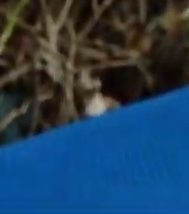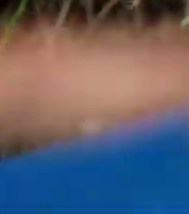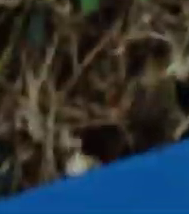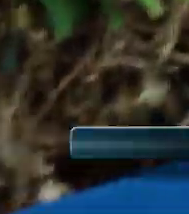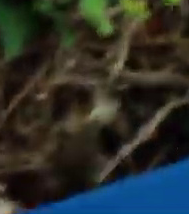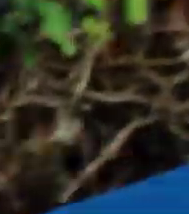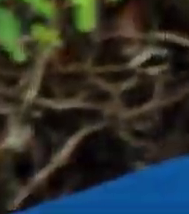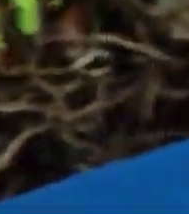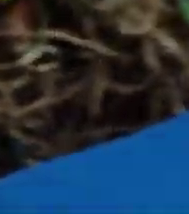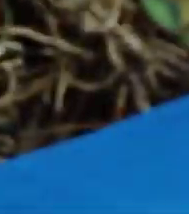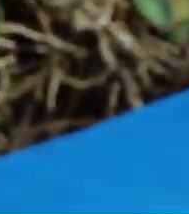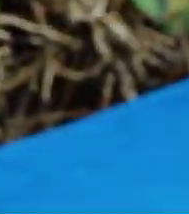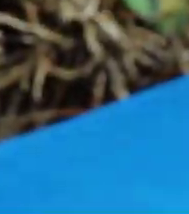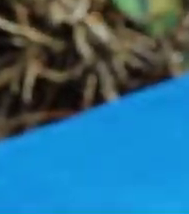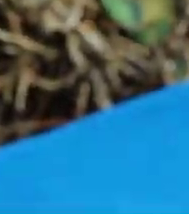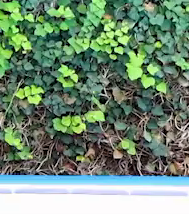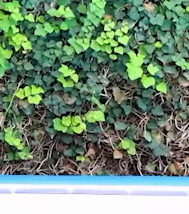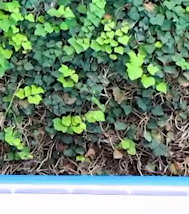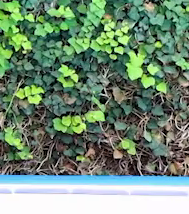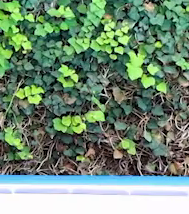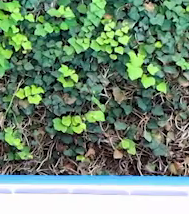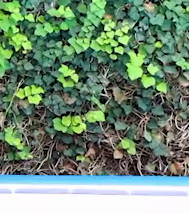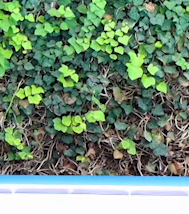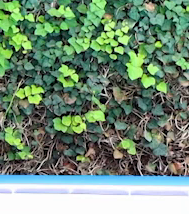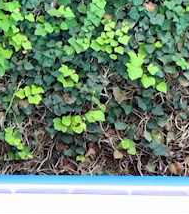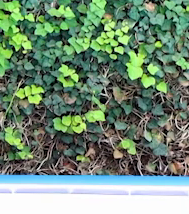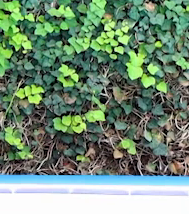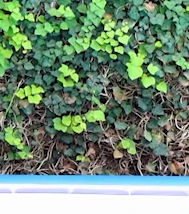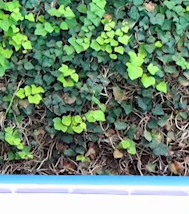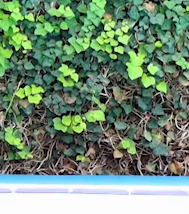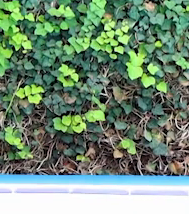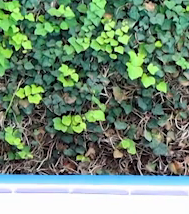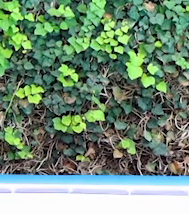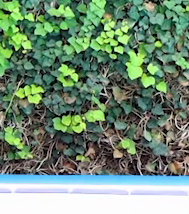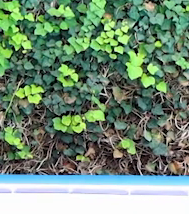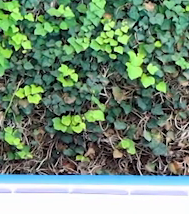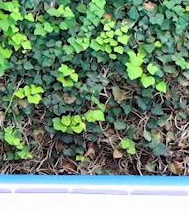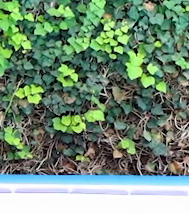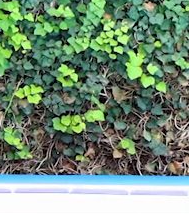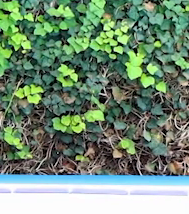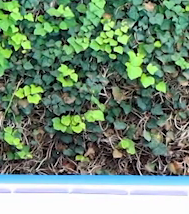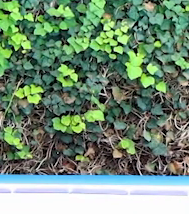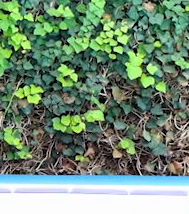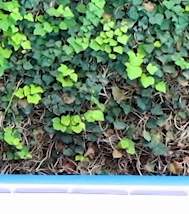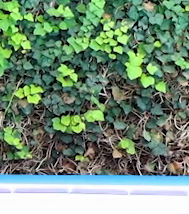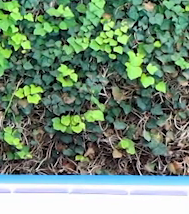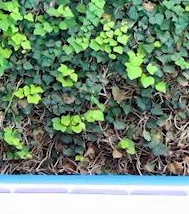Bien estirado al frente, que sea al frente, no lateral. Muy bien.